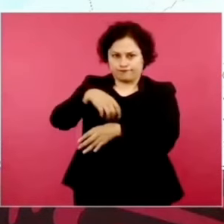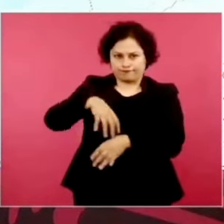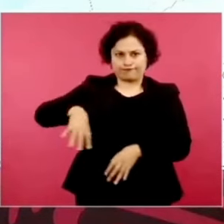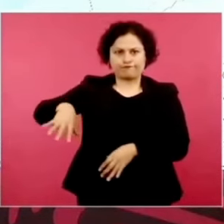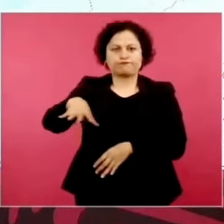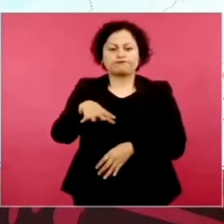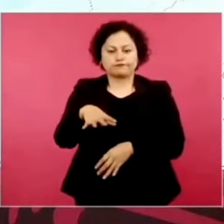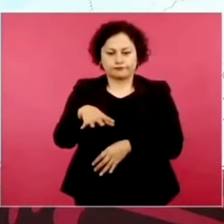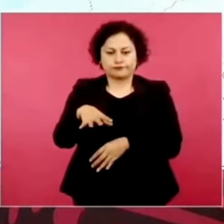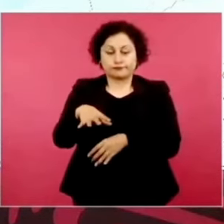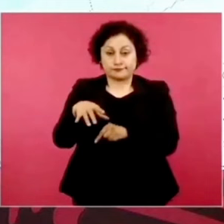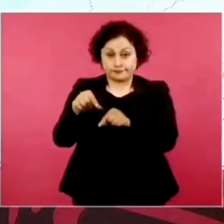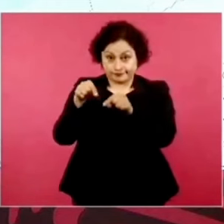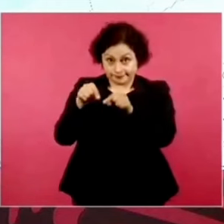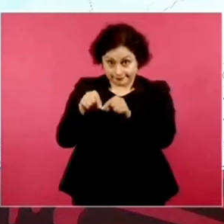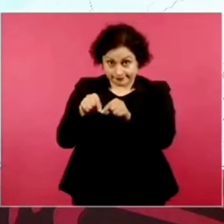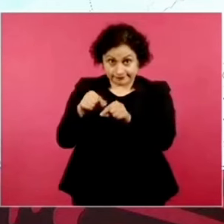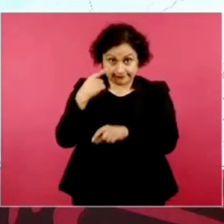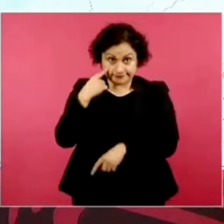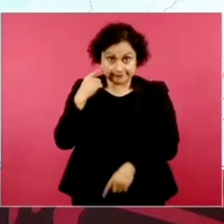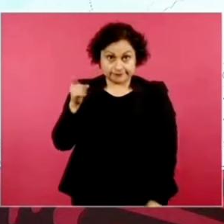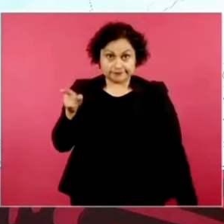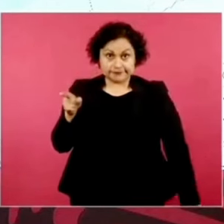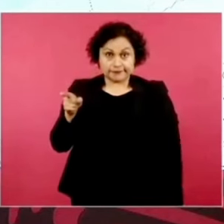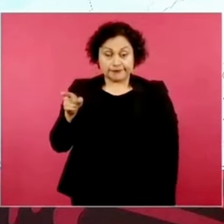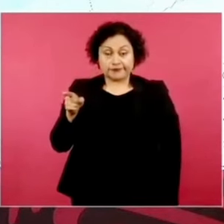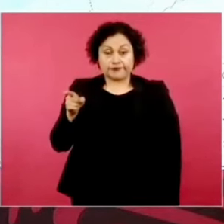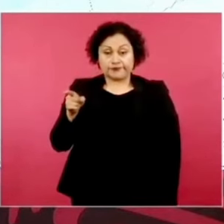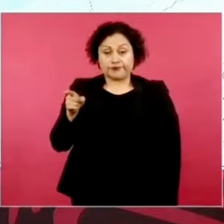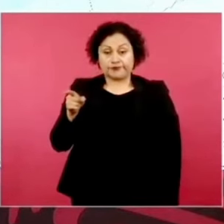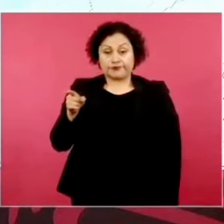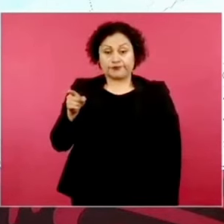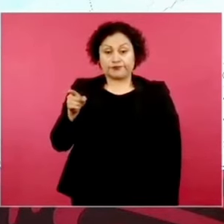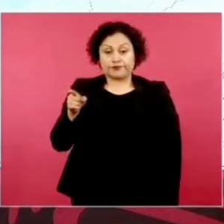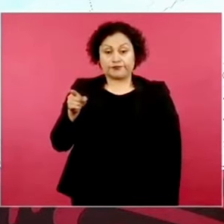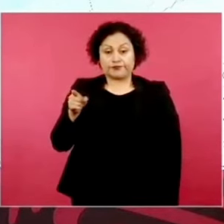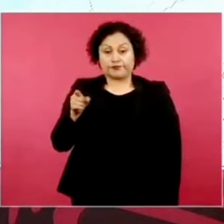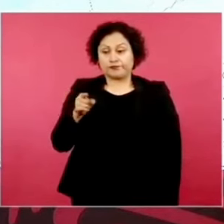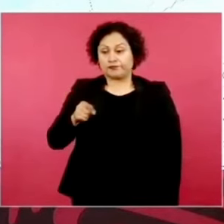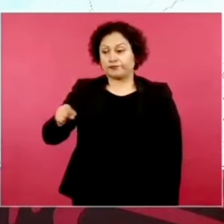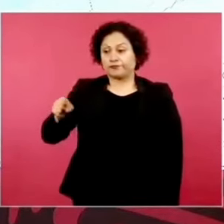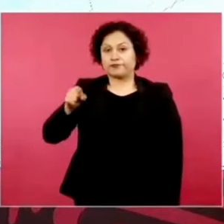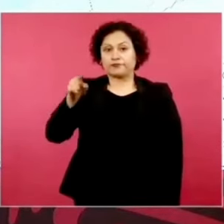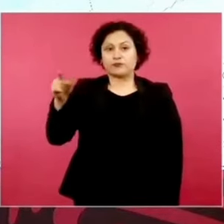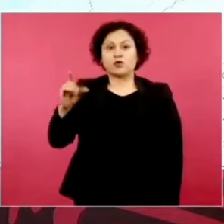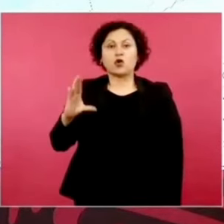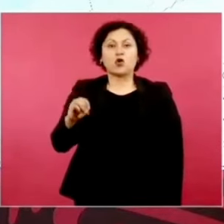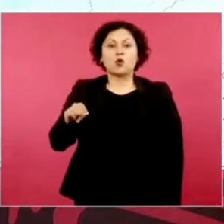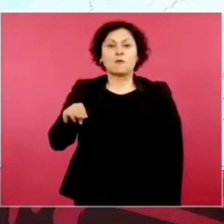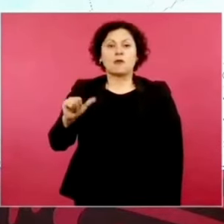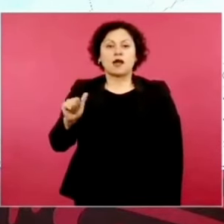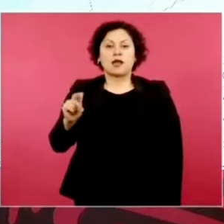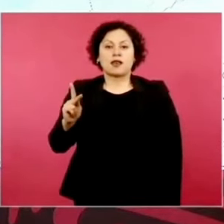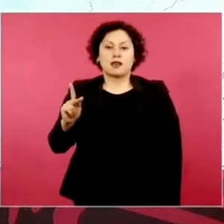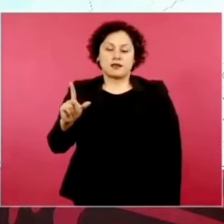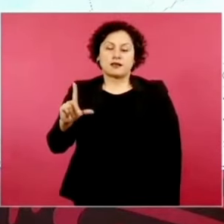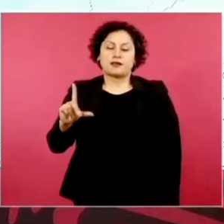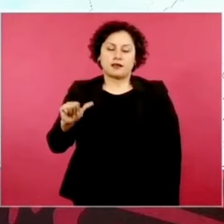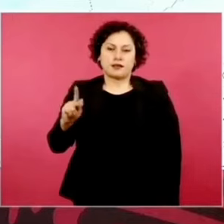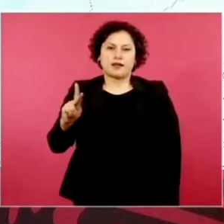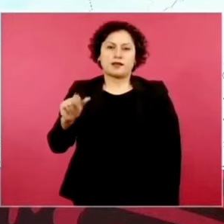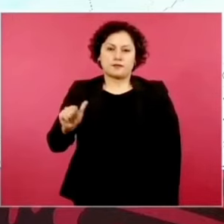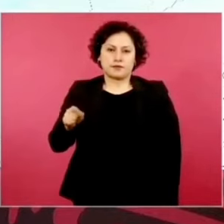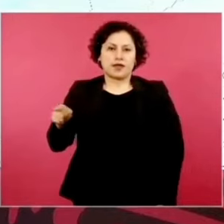de aquí a frontera con Malapa son como dos horas.